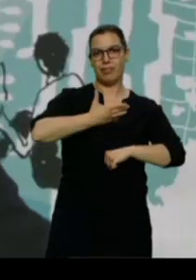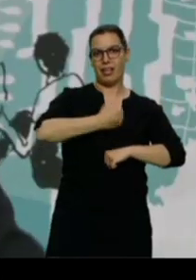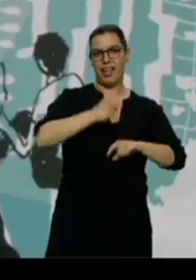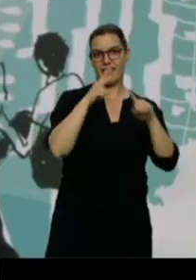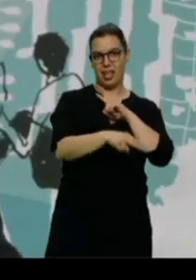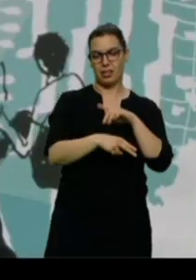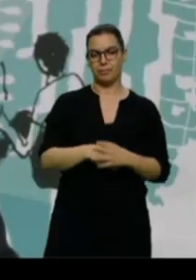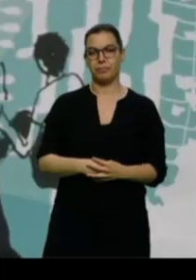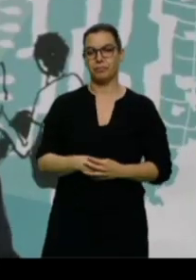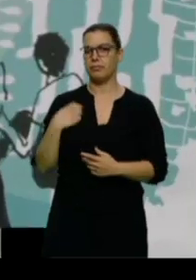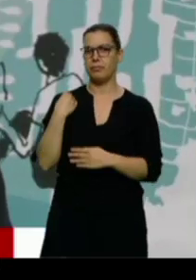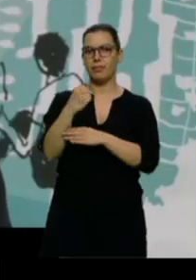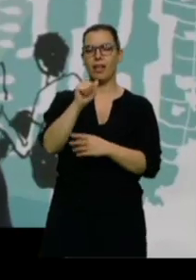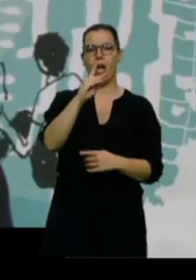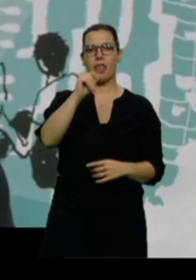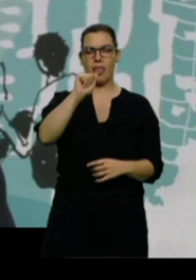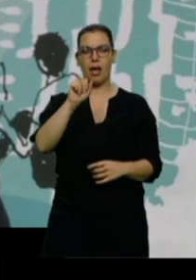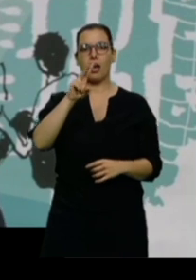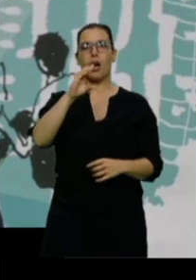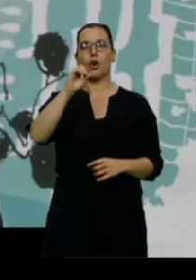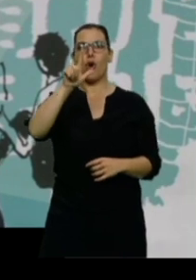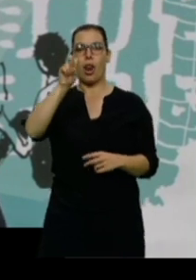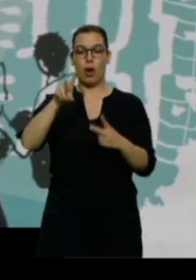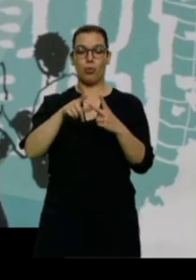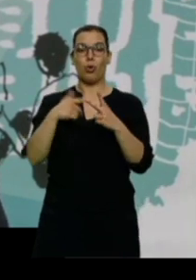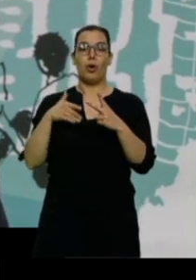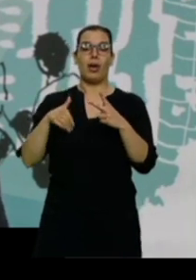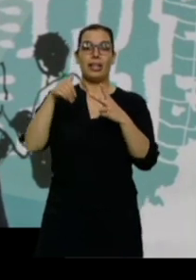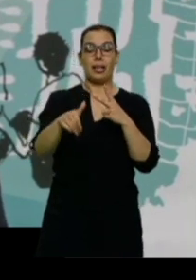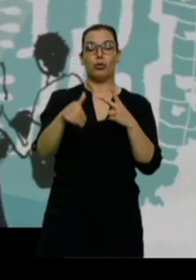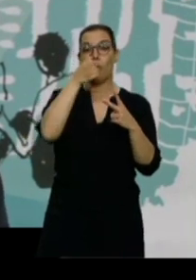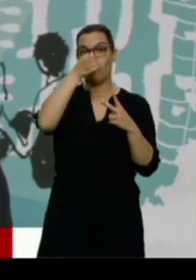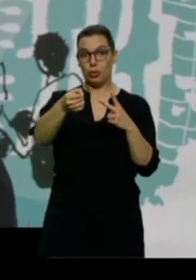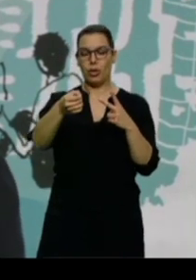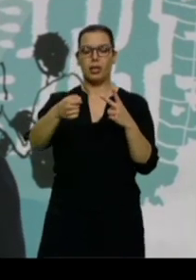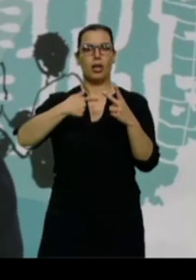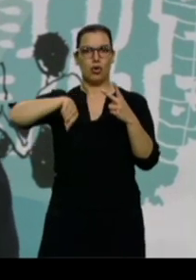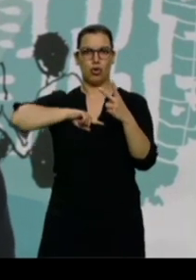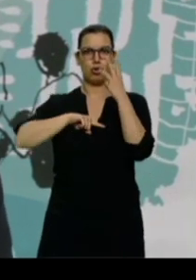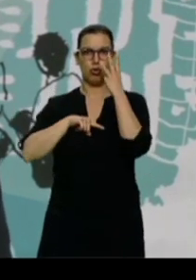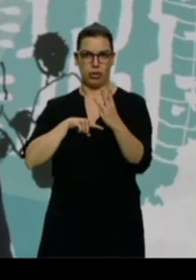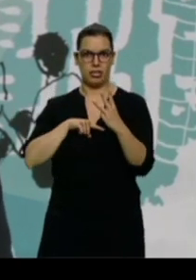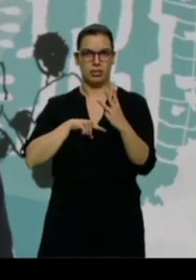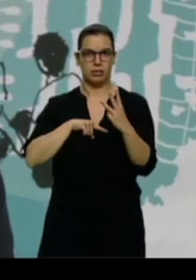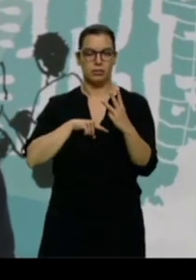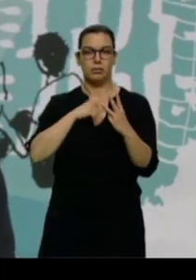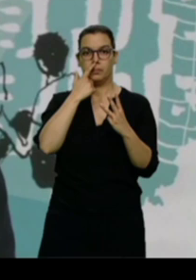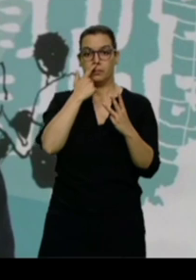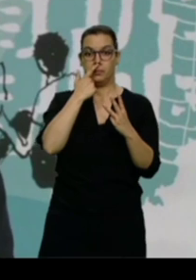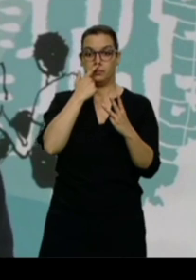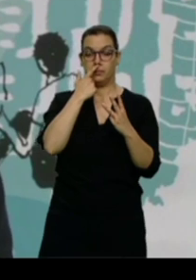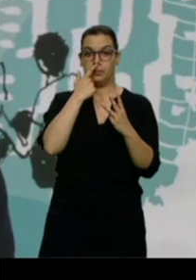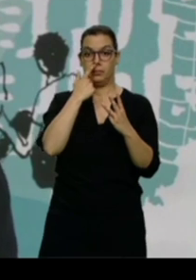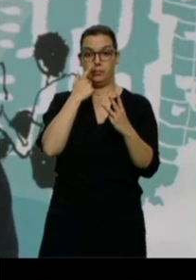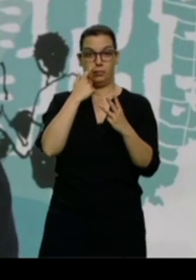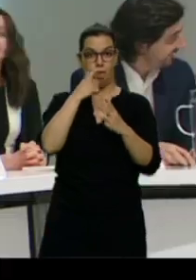Colau, Jaume Colboni y nosotros. La ciudad, los barceloneses,